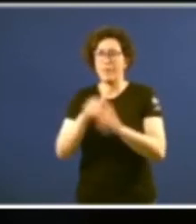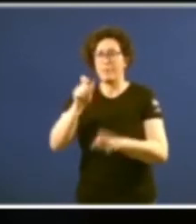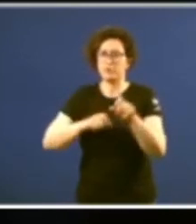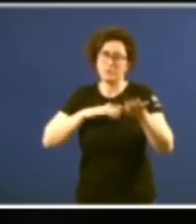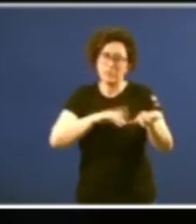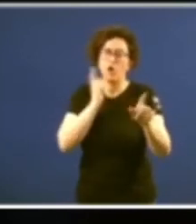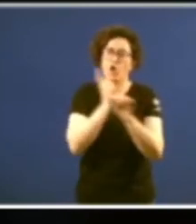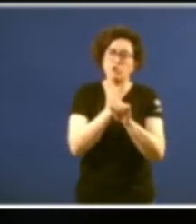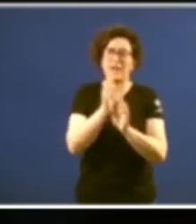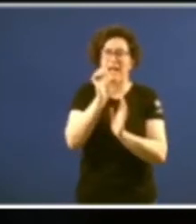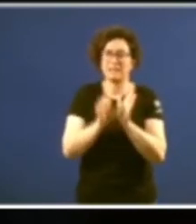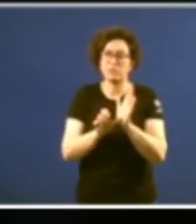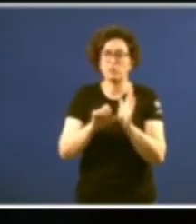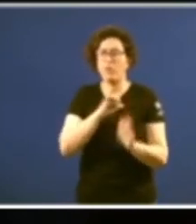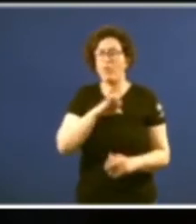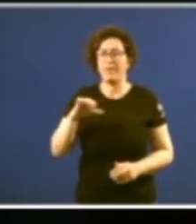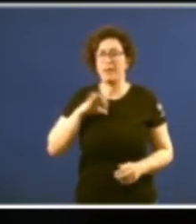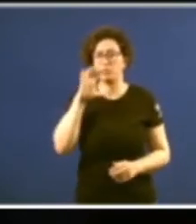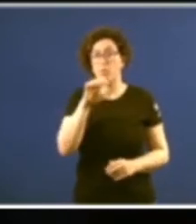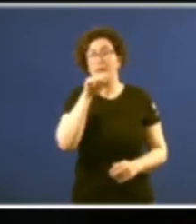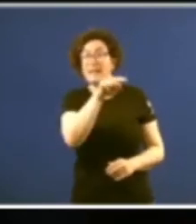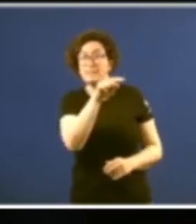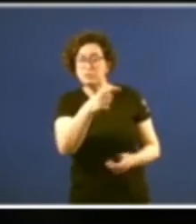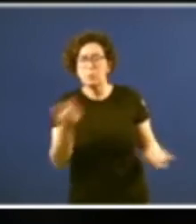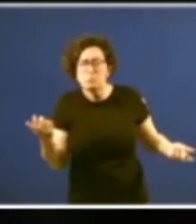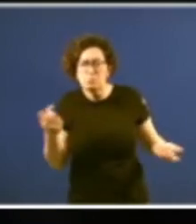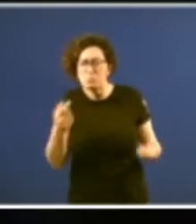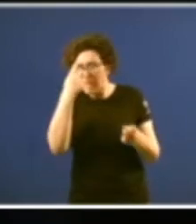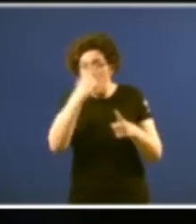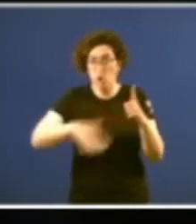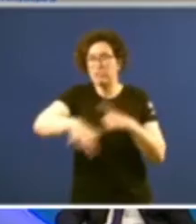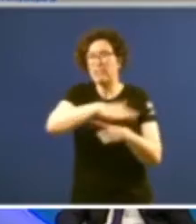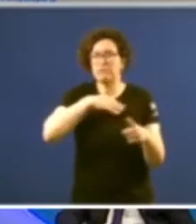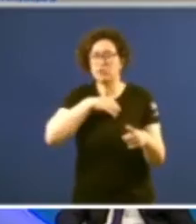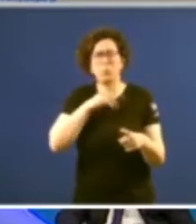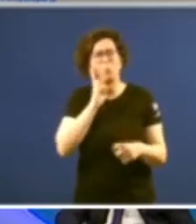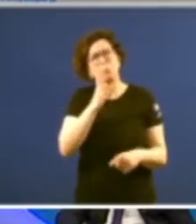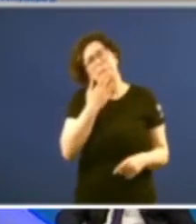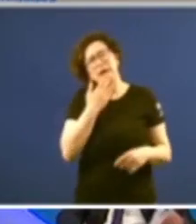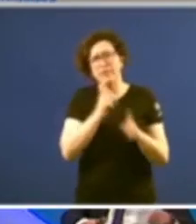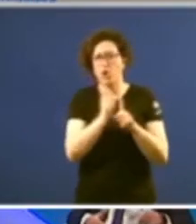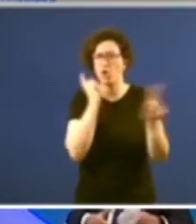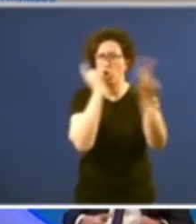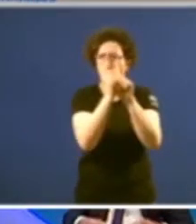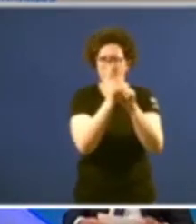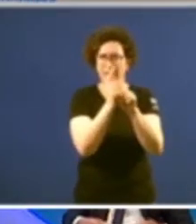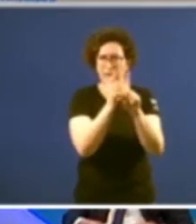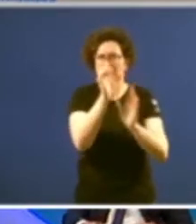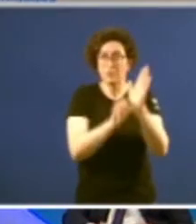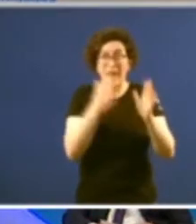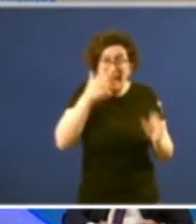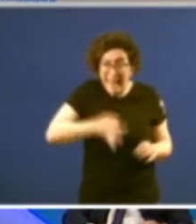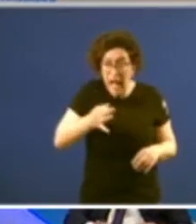estatuto de autonomía este título visto fora de contexto non se entendería parece que ian protestar contra o estatuto pero non ian